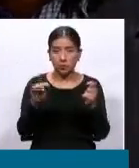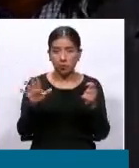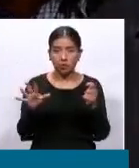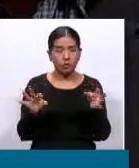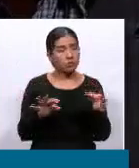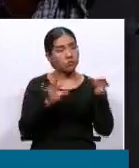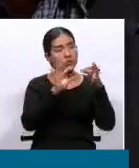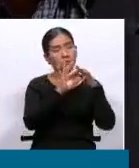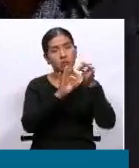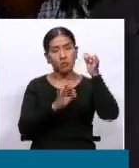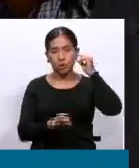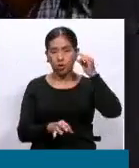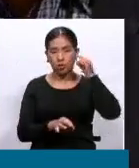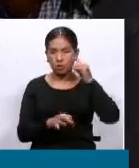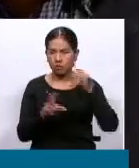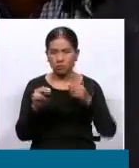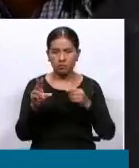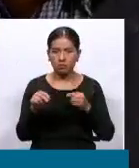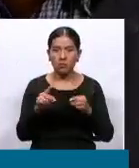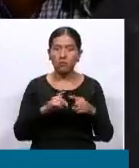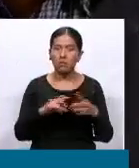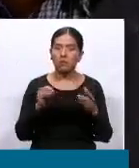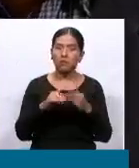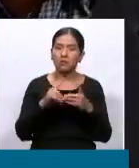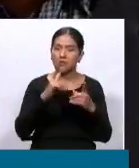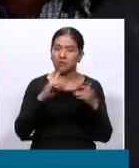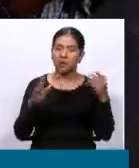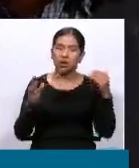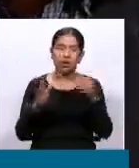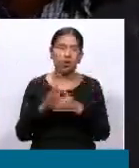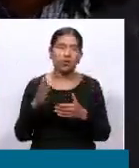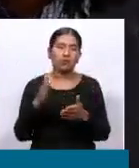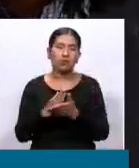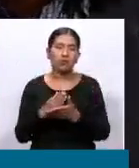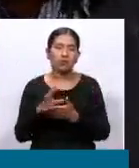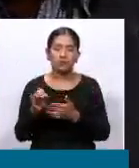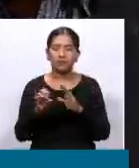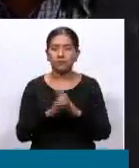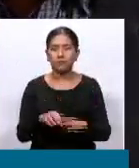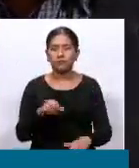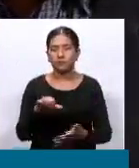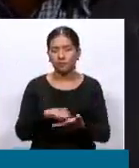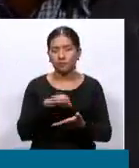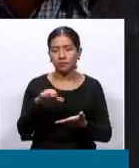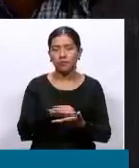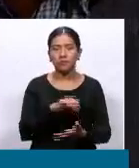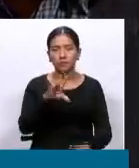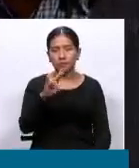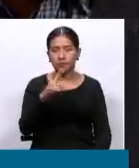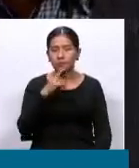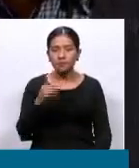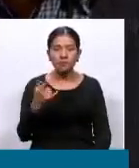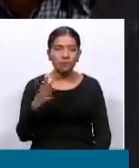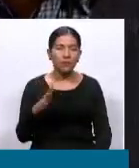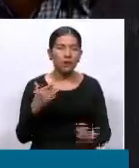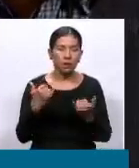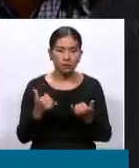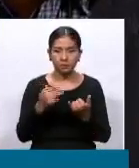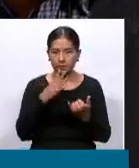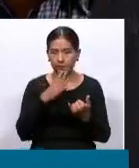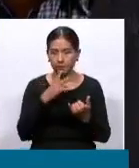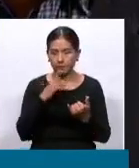que no está muy en contra del paro cívico, como lo es Página 7, publicaba hoy que una